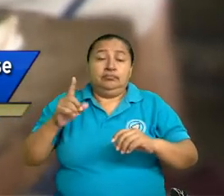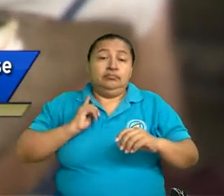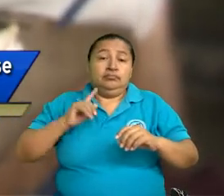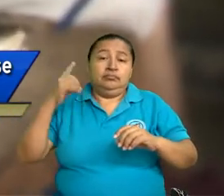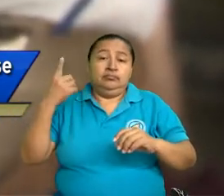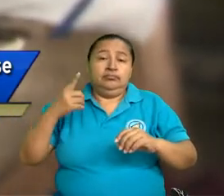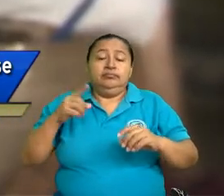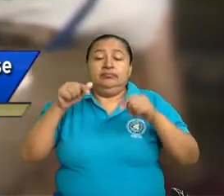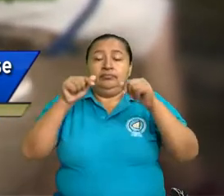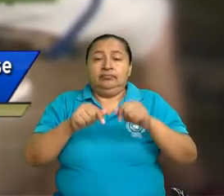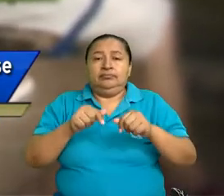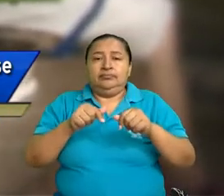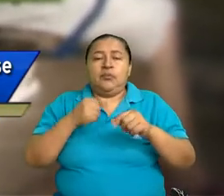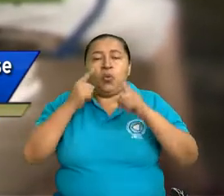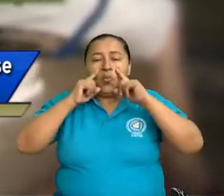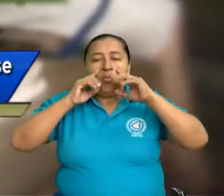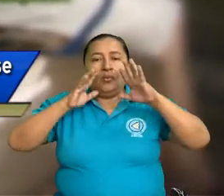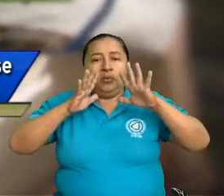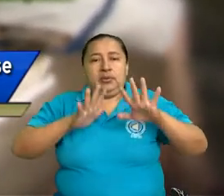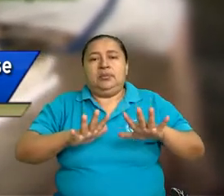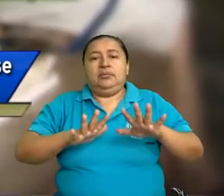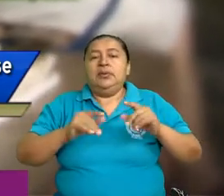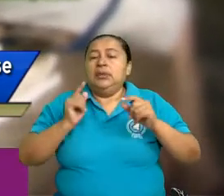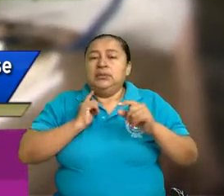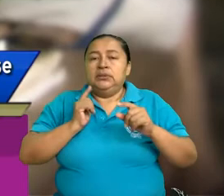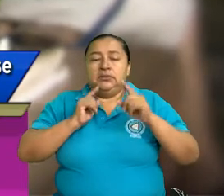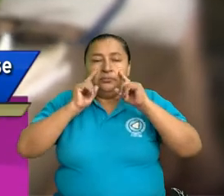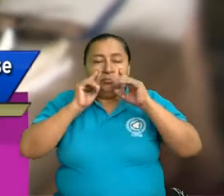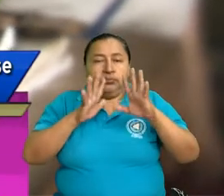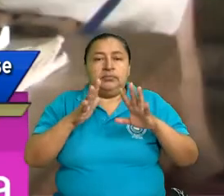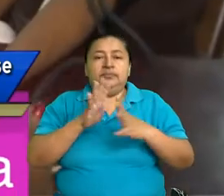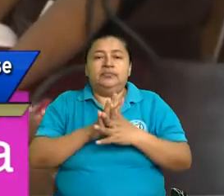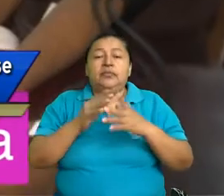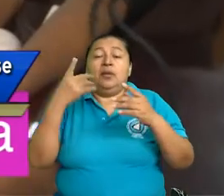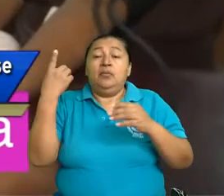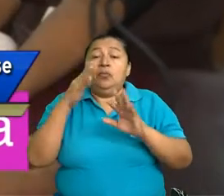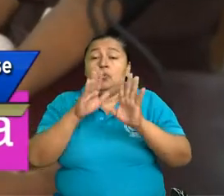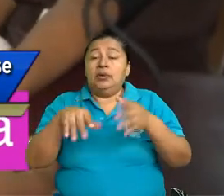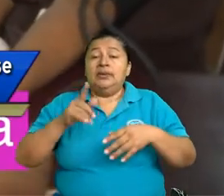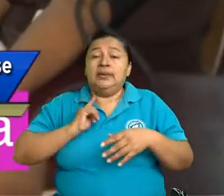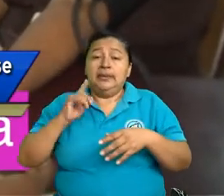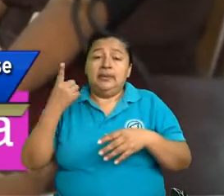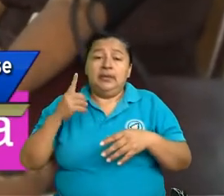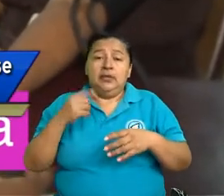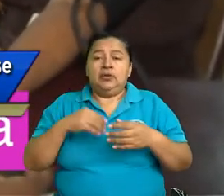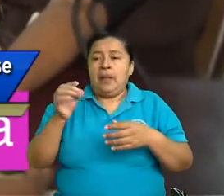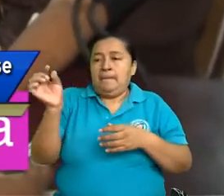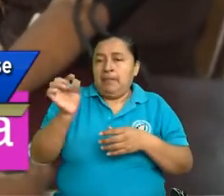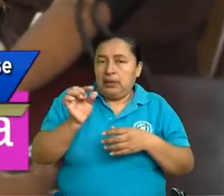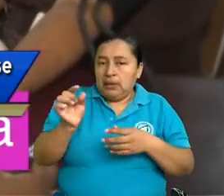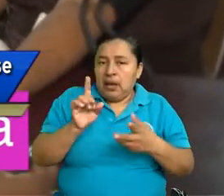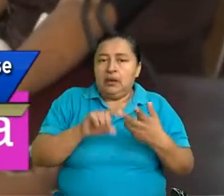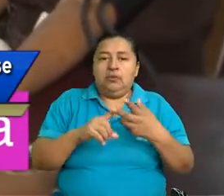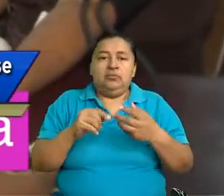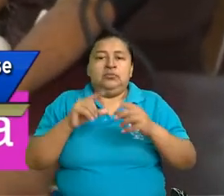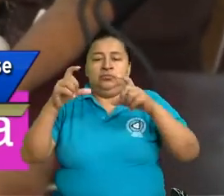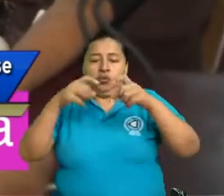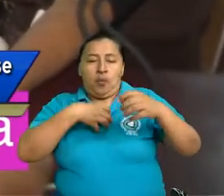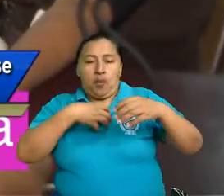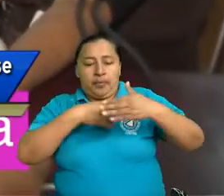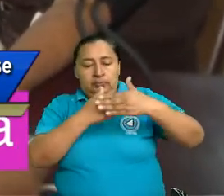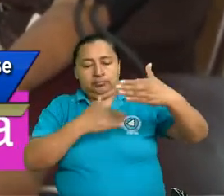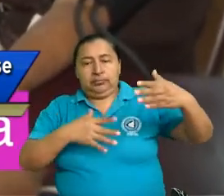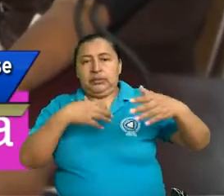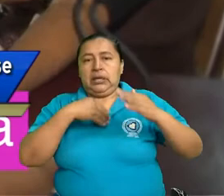ser protegidas, a ser protegidas. Las mujeres tienen derecho al acceso al crédito, tienen derecho a la titulación de la